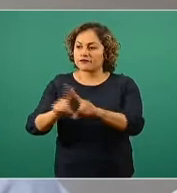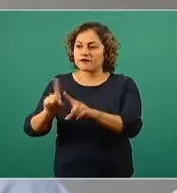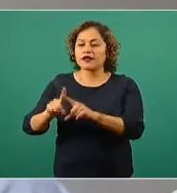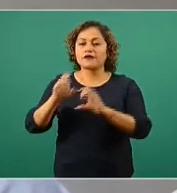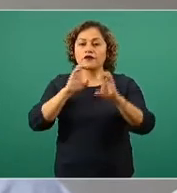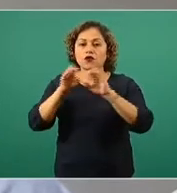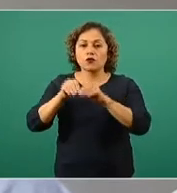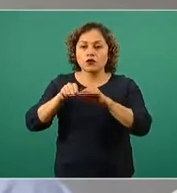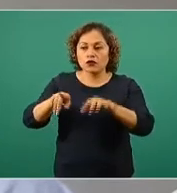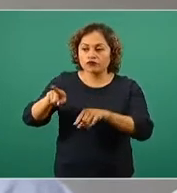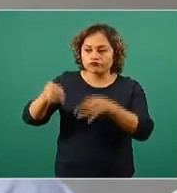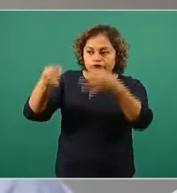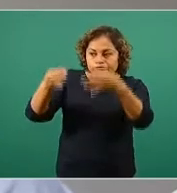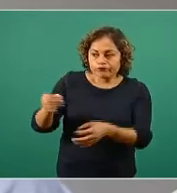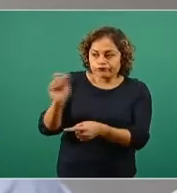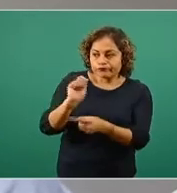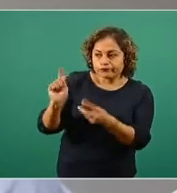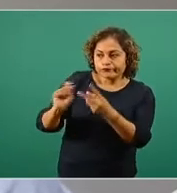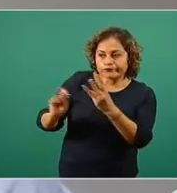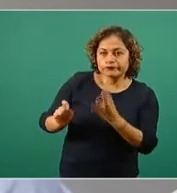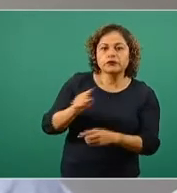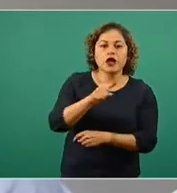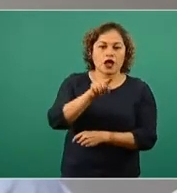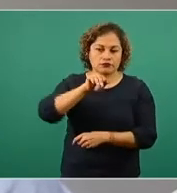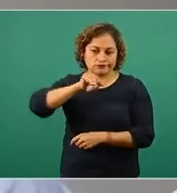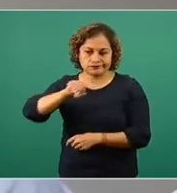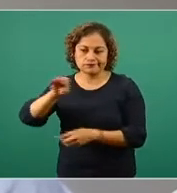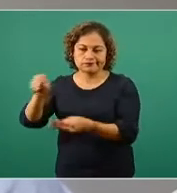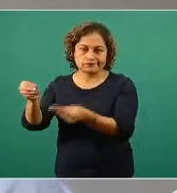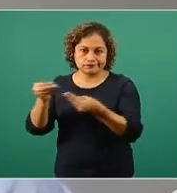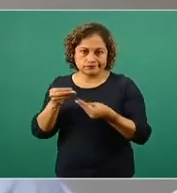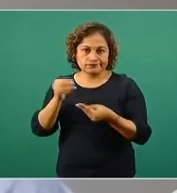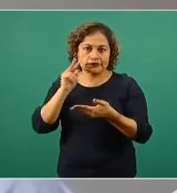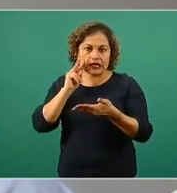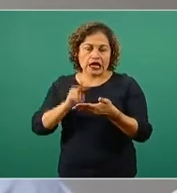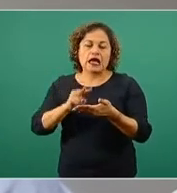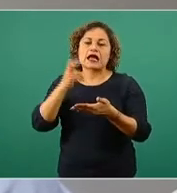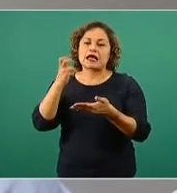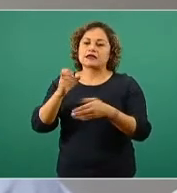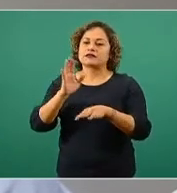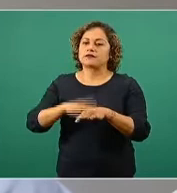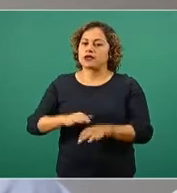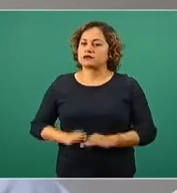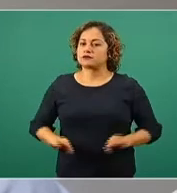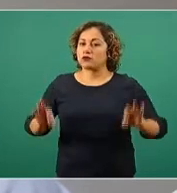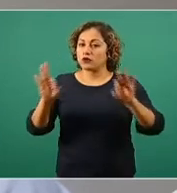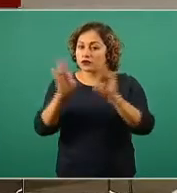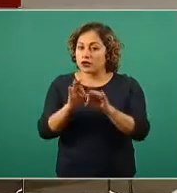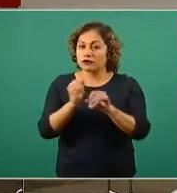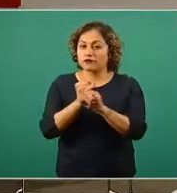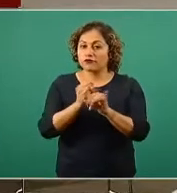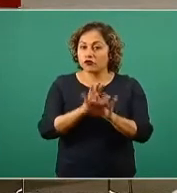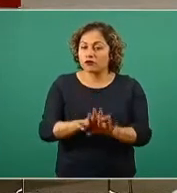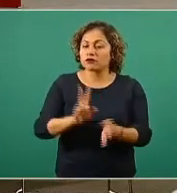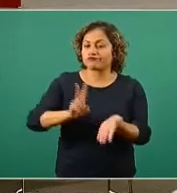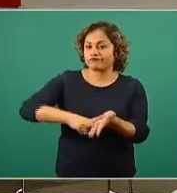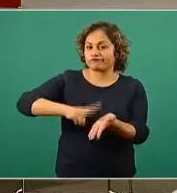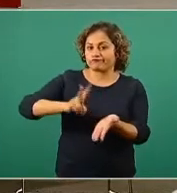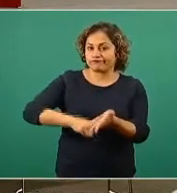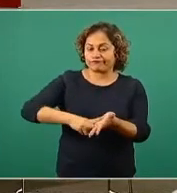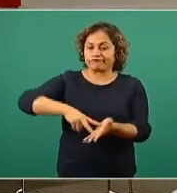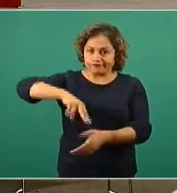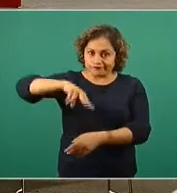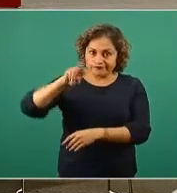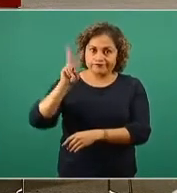dado que ahí es donde podrán encontrar la información más veraz y adecuada de lo que realmente está